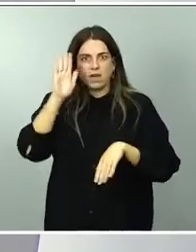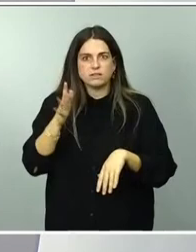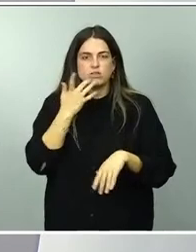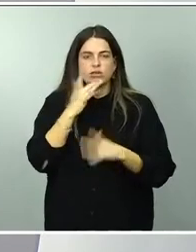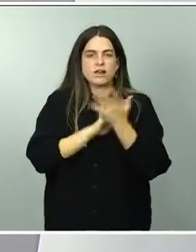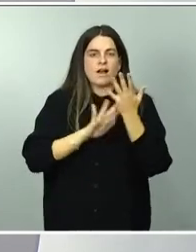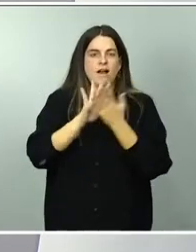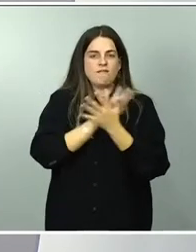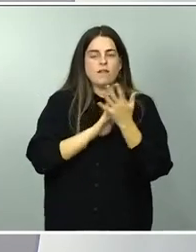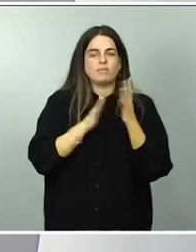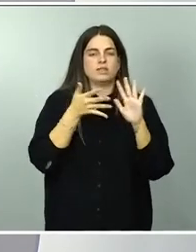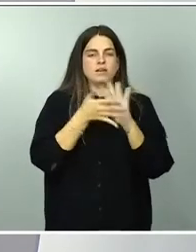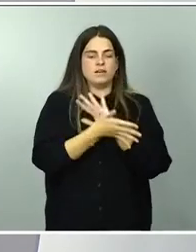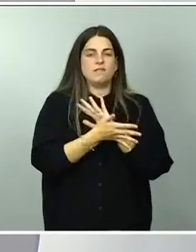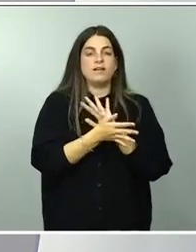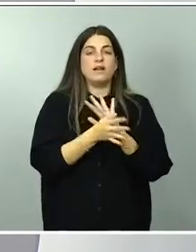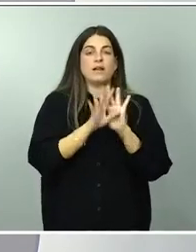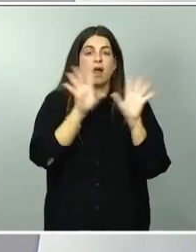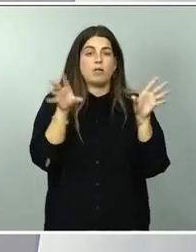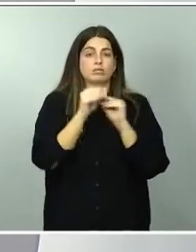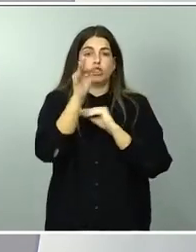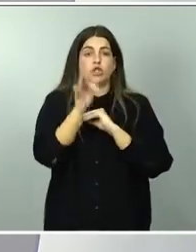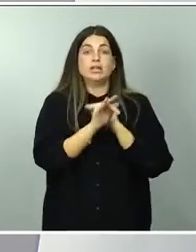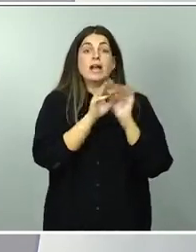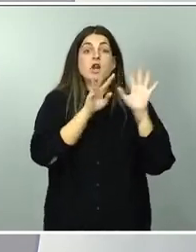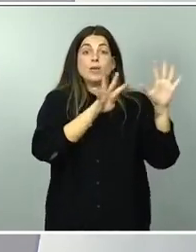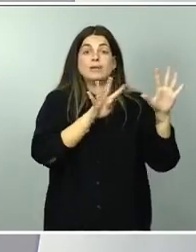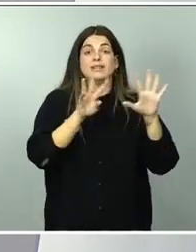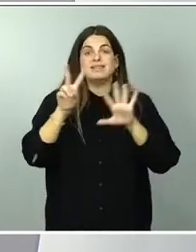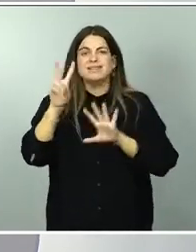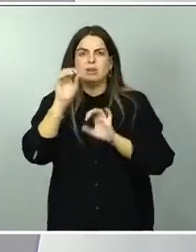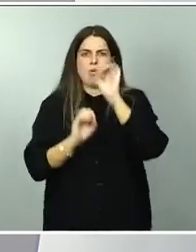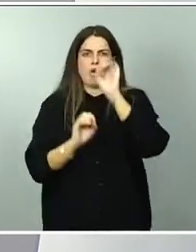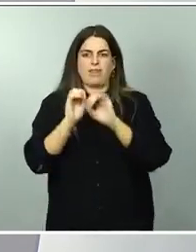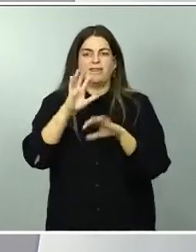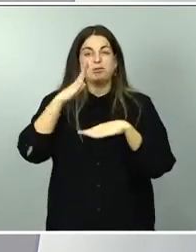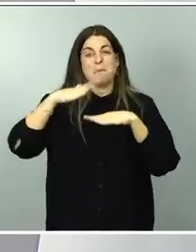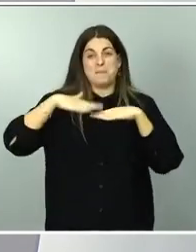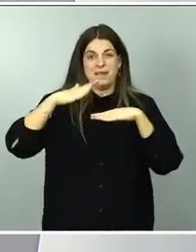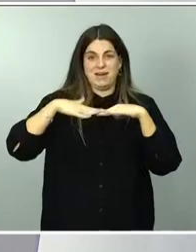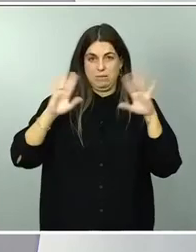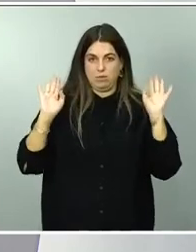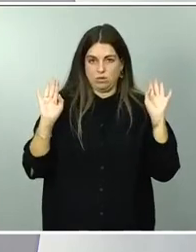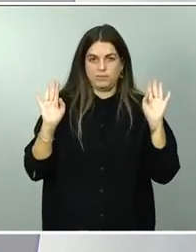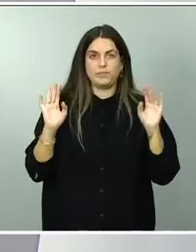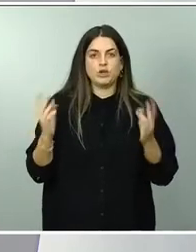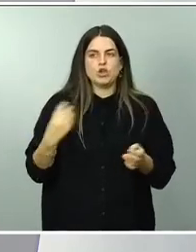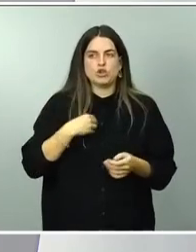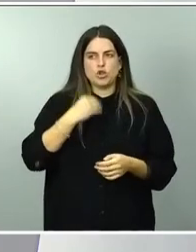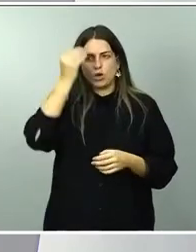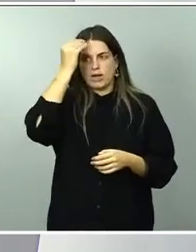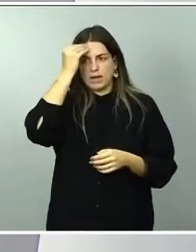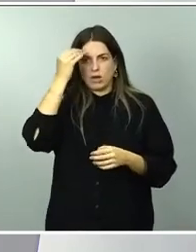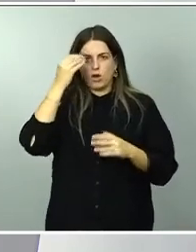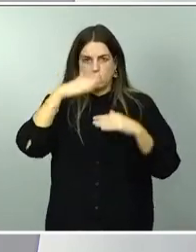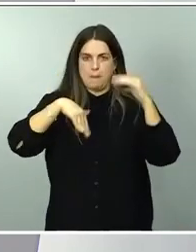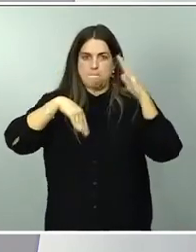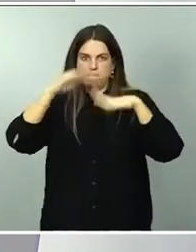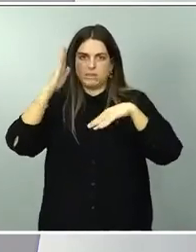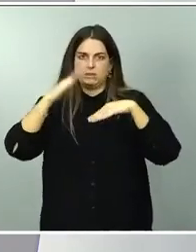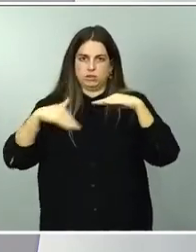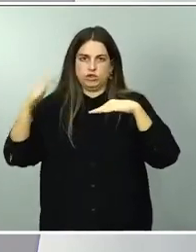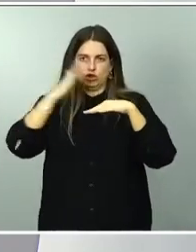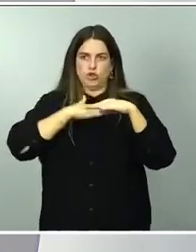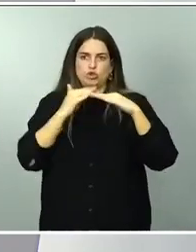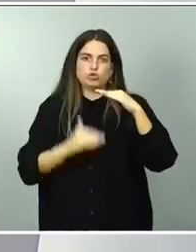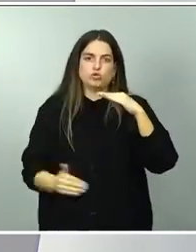ejecución del 97% como mínimo. Por ello, creemos que vamos a superar incluso esa cifra de los 3